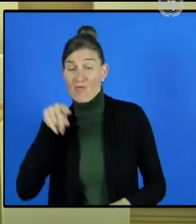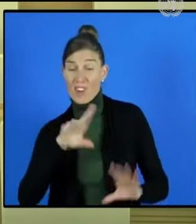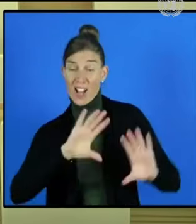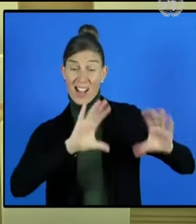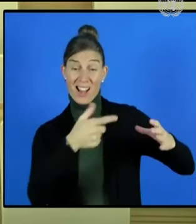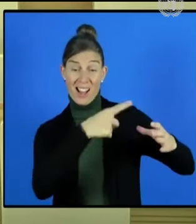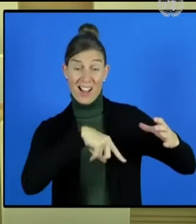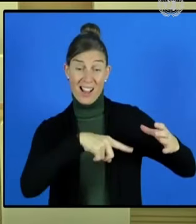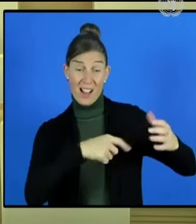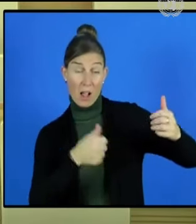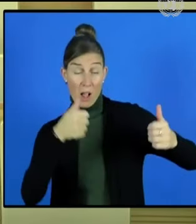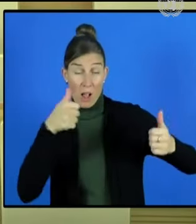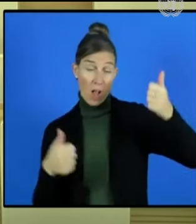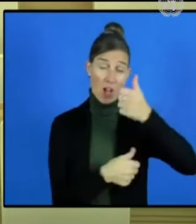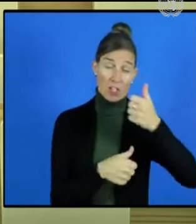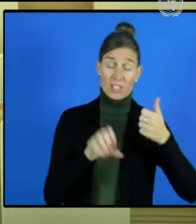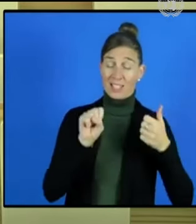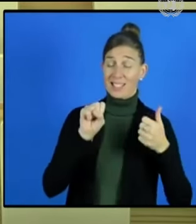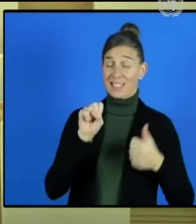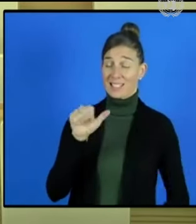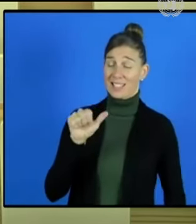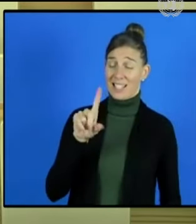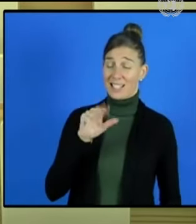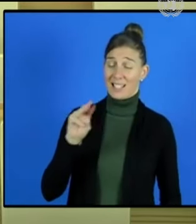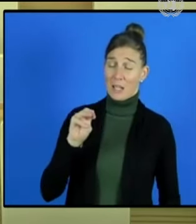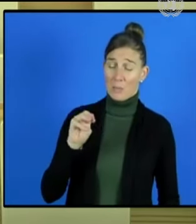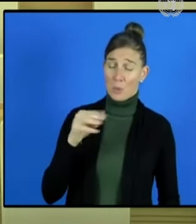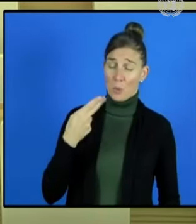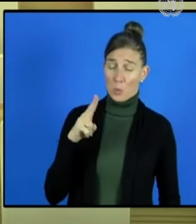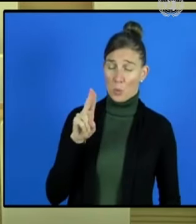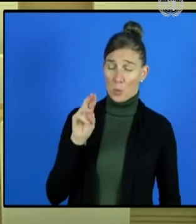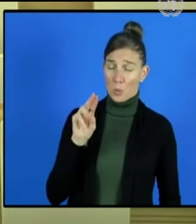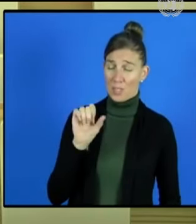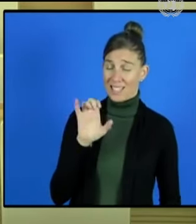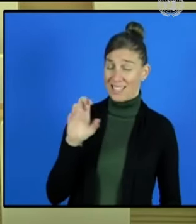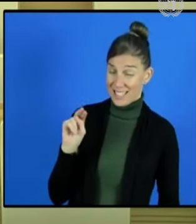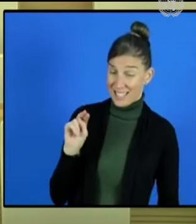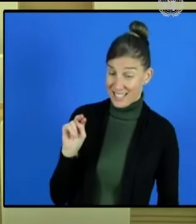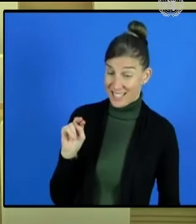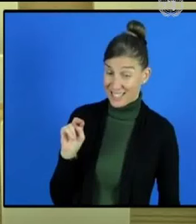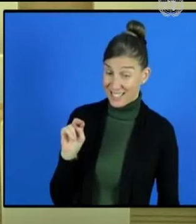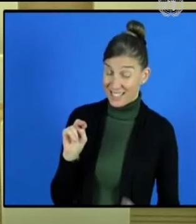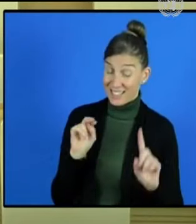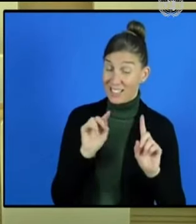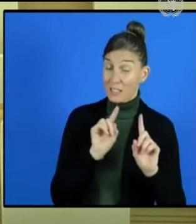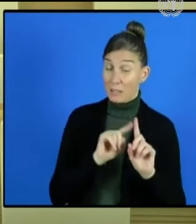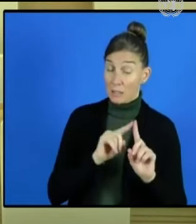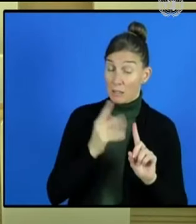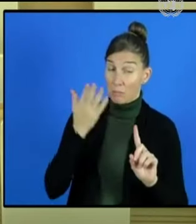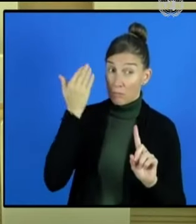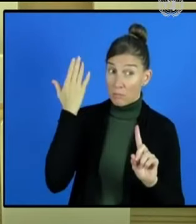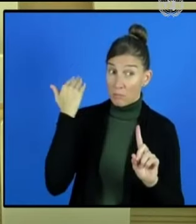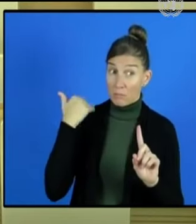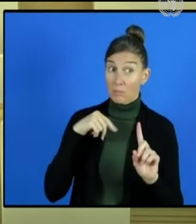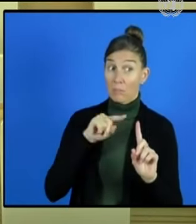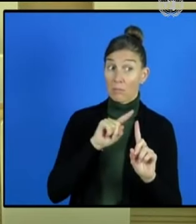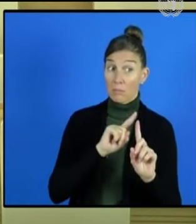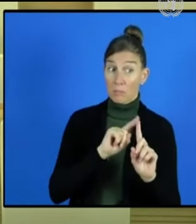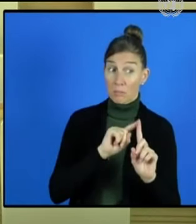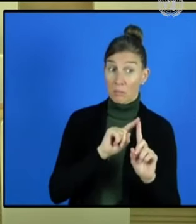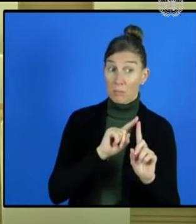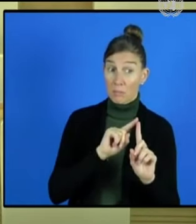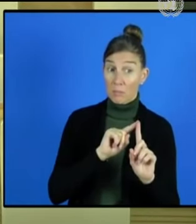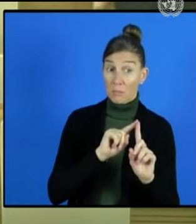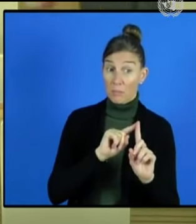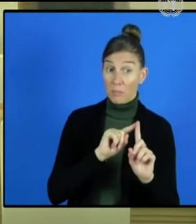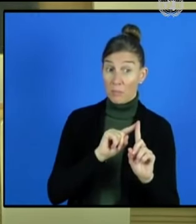2 de la Constitución turca denuncia un compromiso para con el nacionalismo del